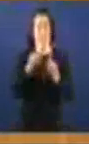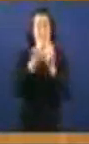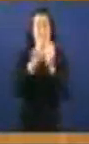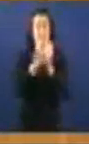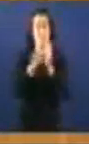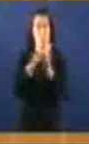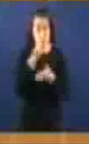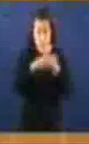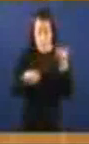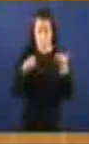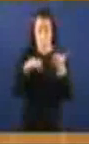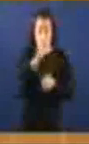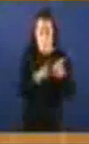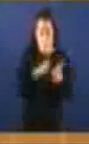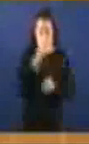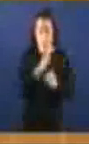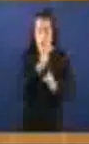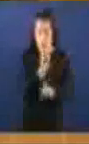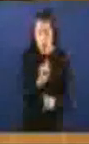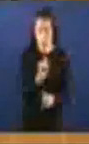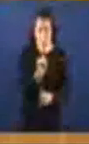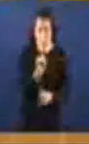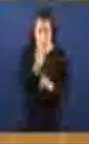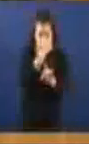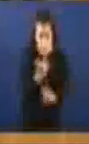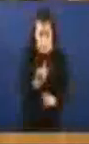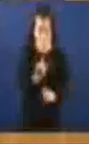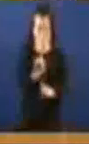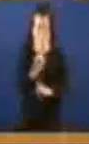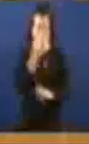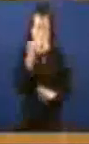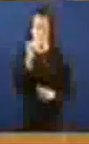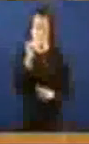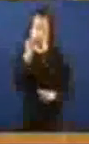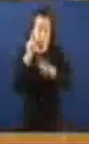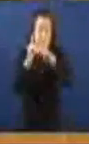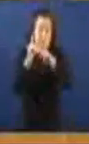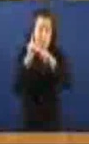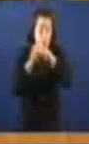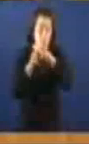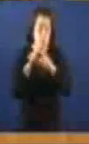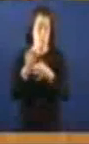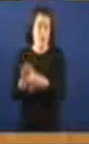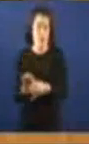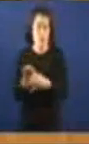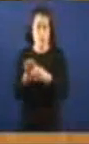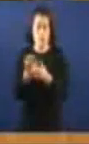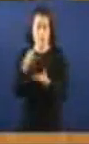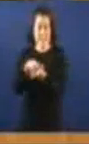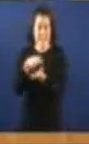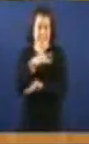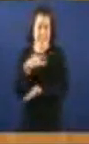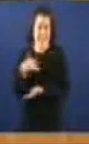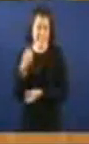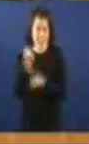Competencias exclusivas Para legislar Son das competencias exclusivas Sobre as caixas Da forros Xa se sabe O que fixo Este